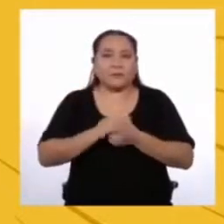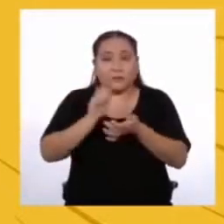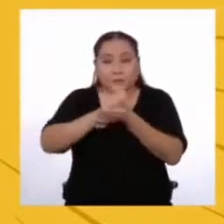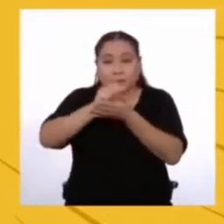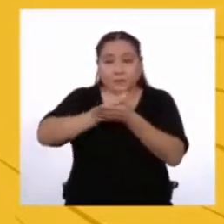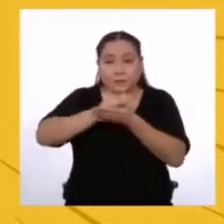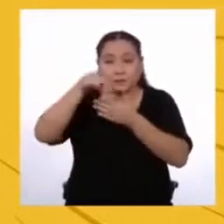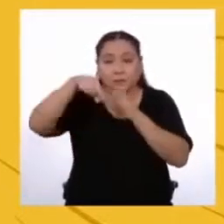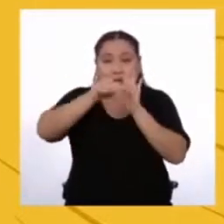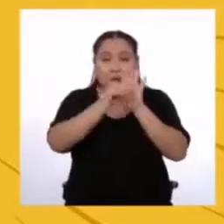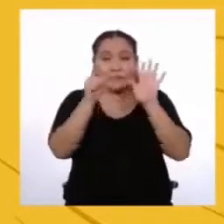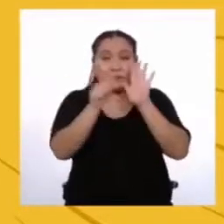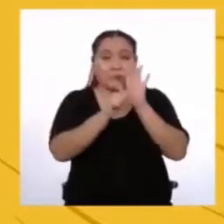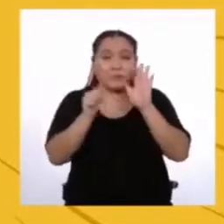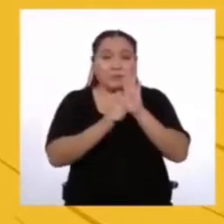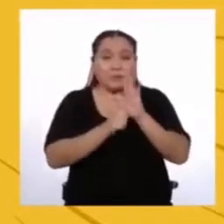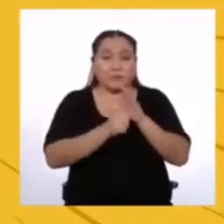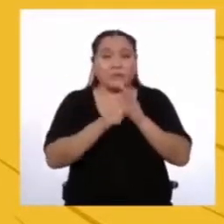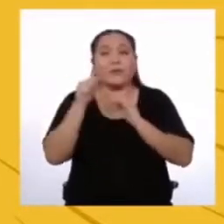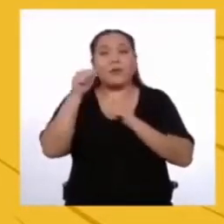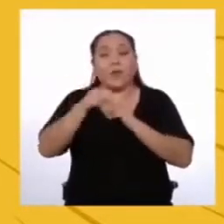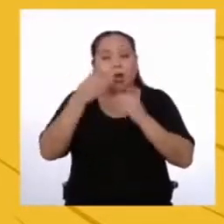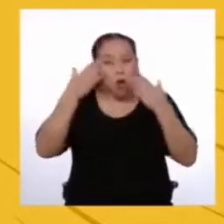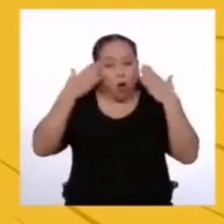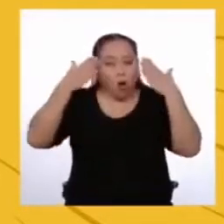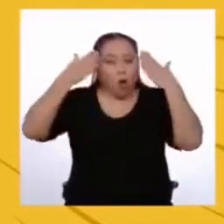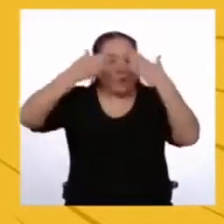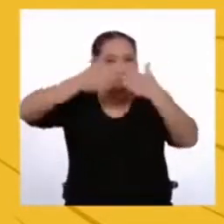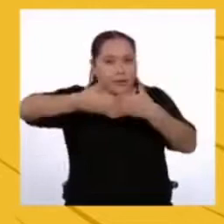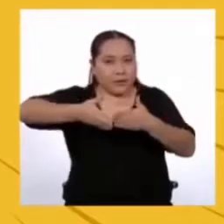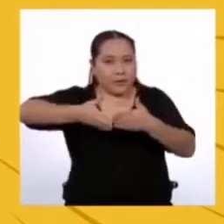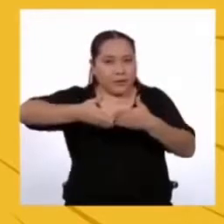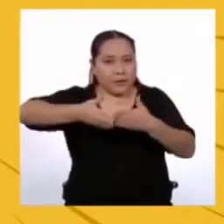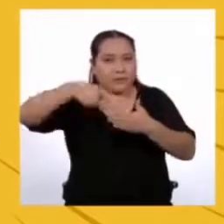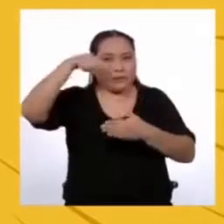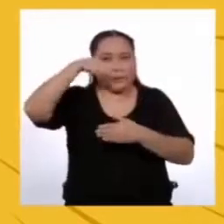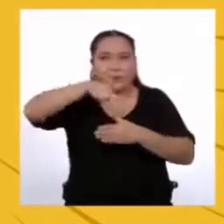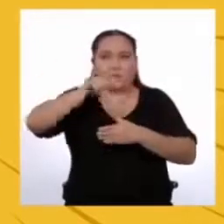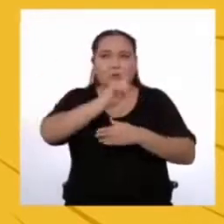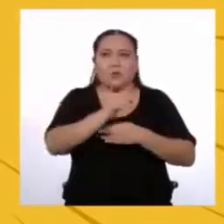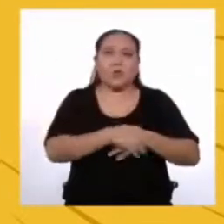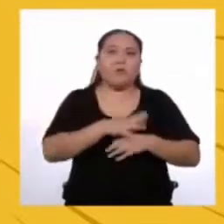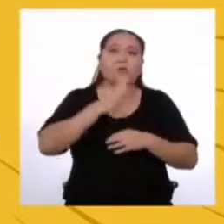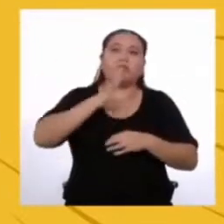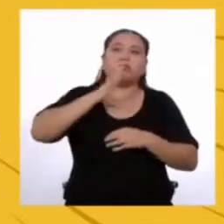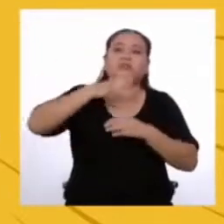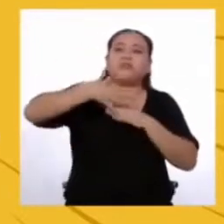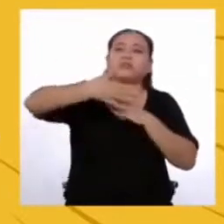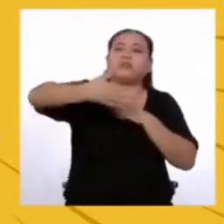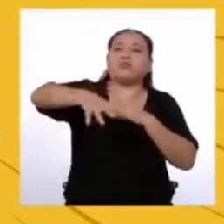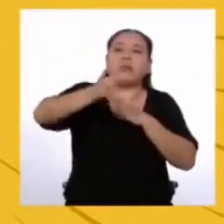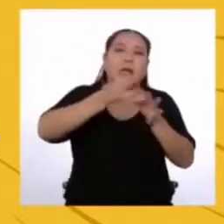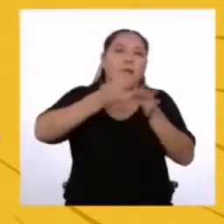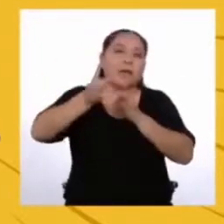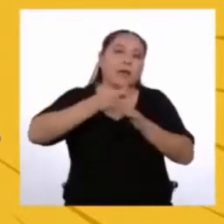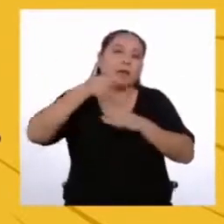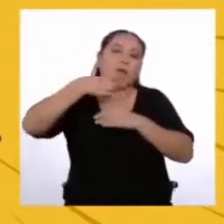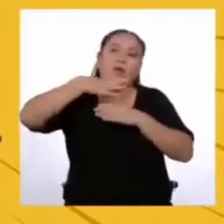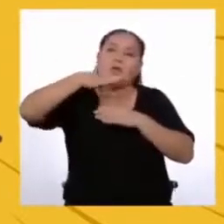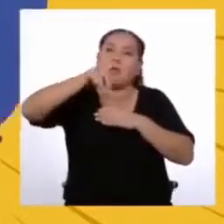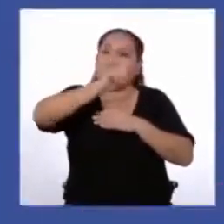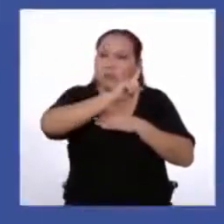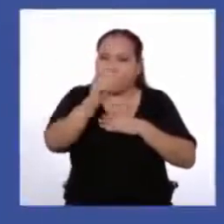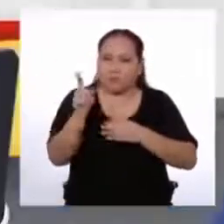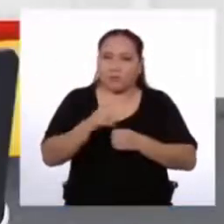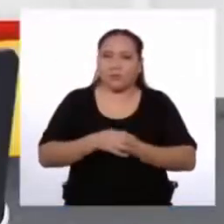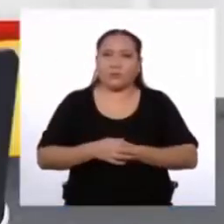artículo debe ser realizada de forma objetiva Debiéndose evitar todo tipo de explicación sobre su contenido